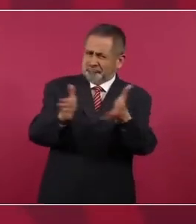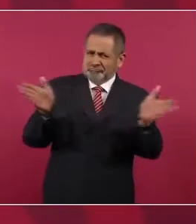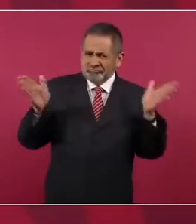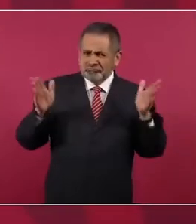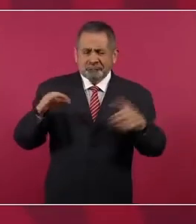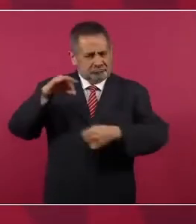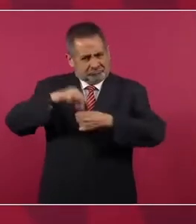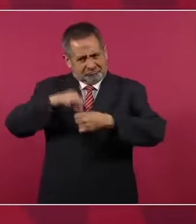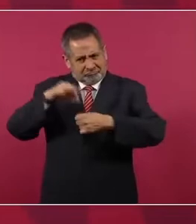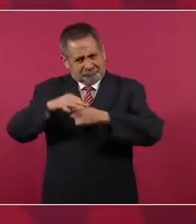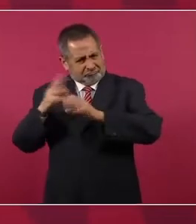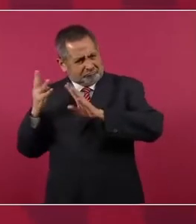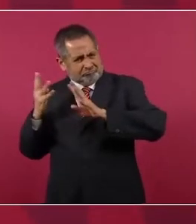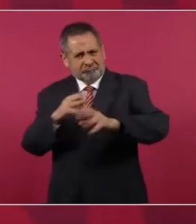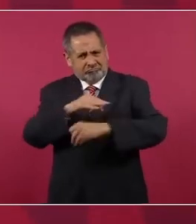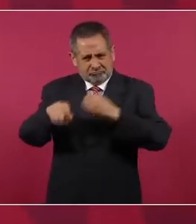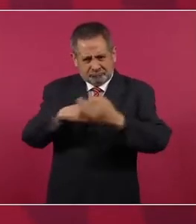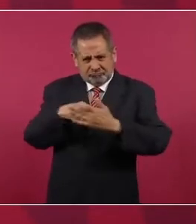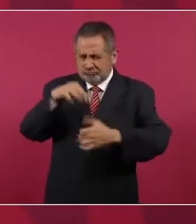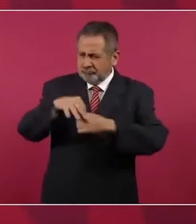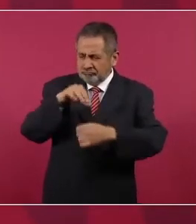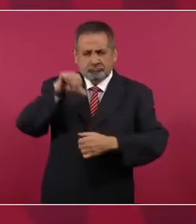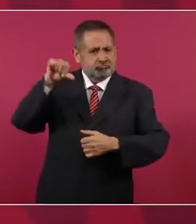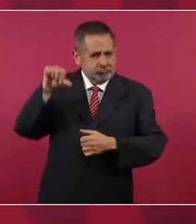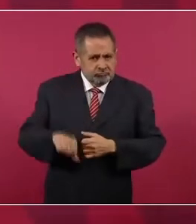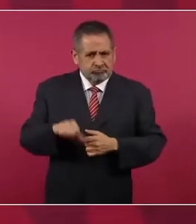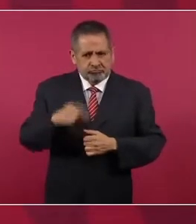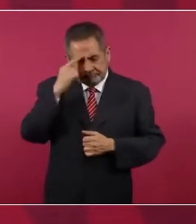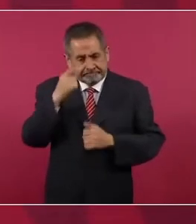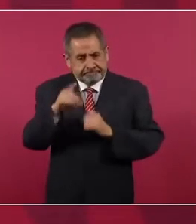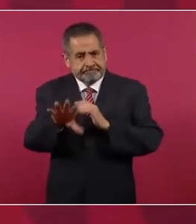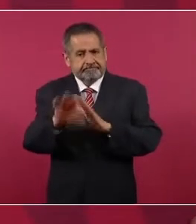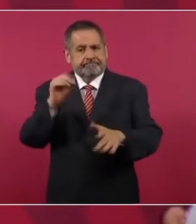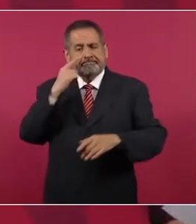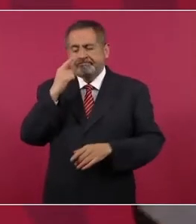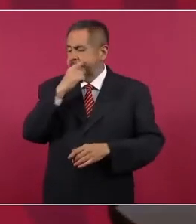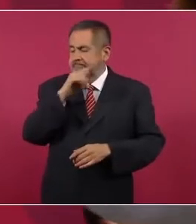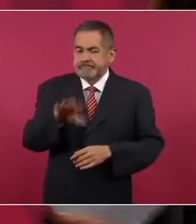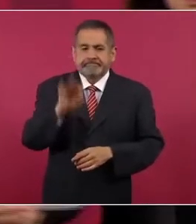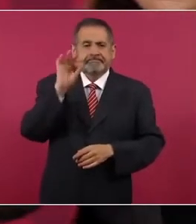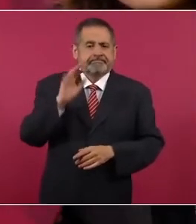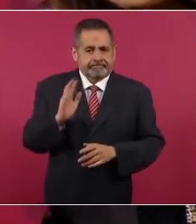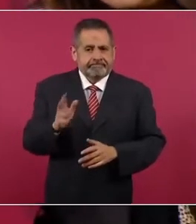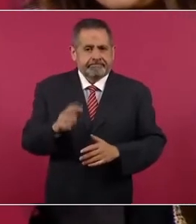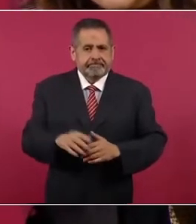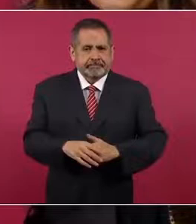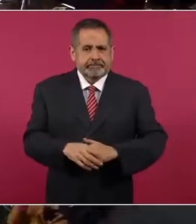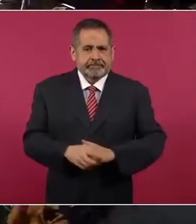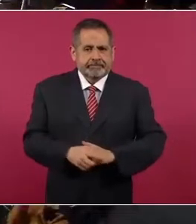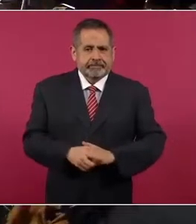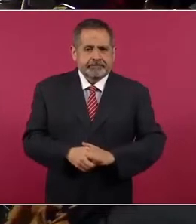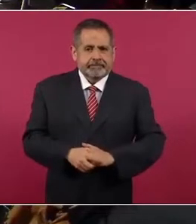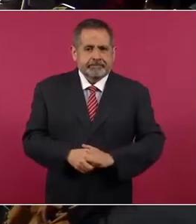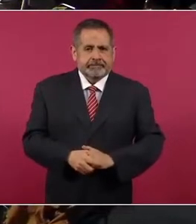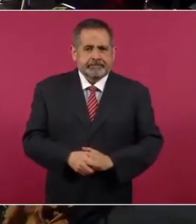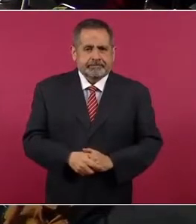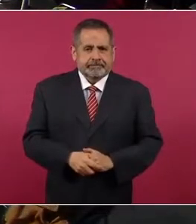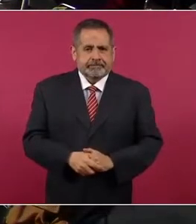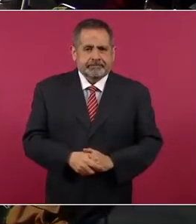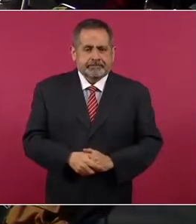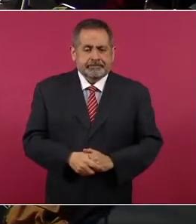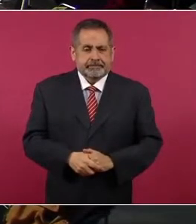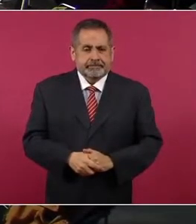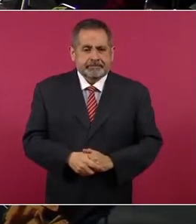para elegir al